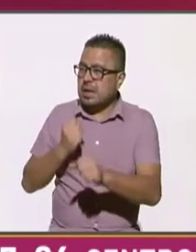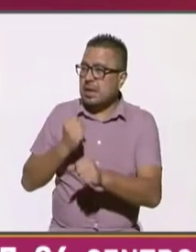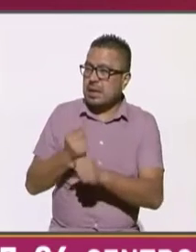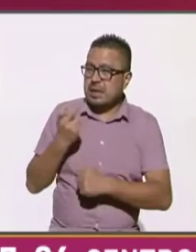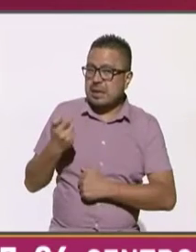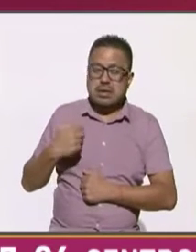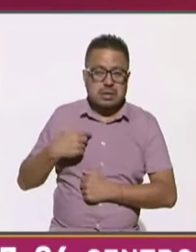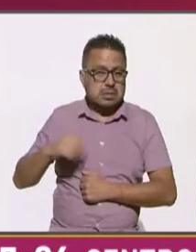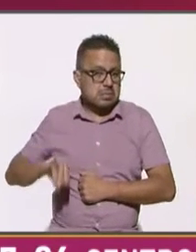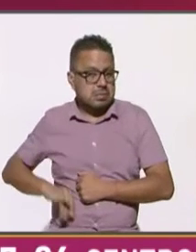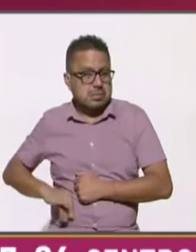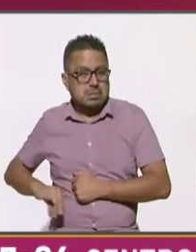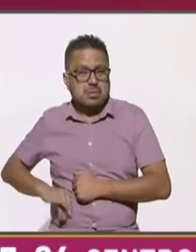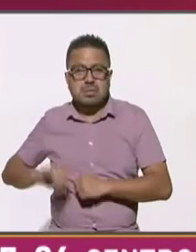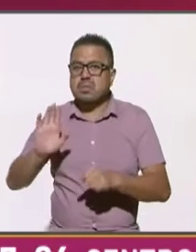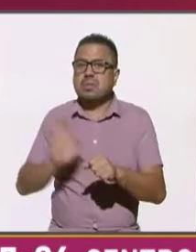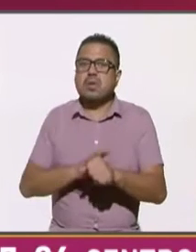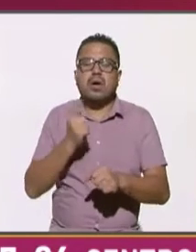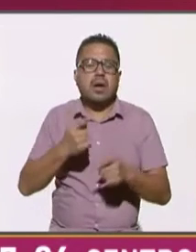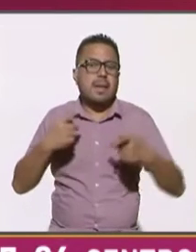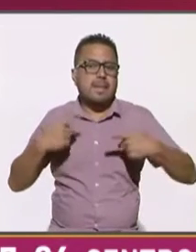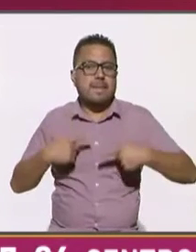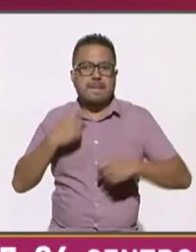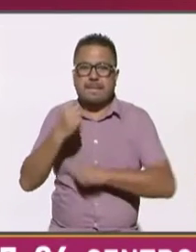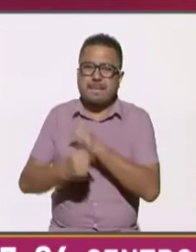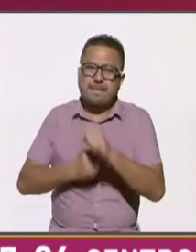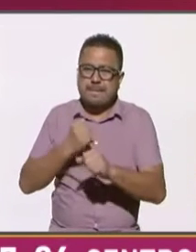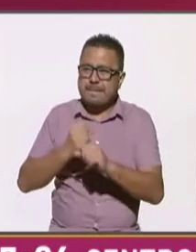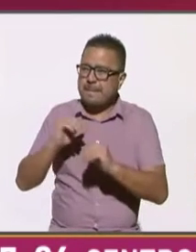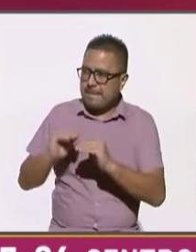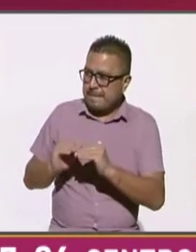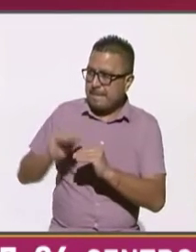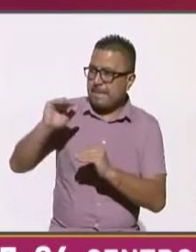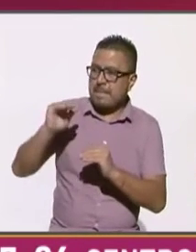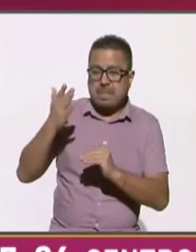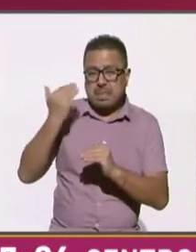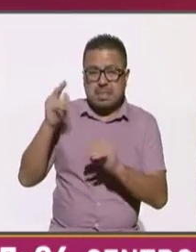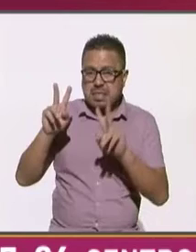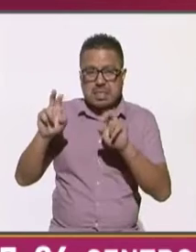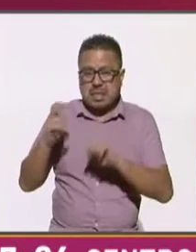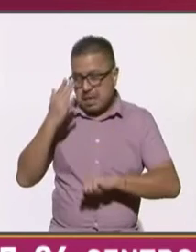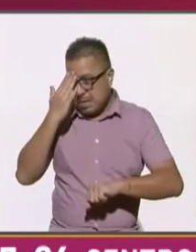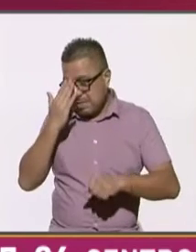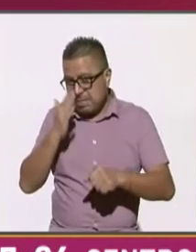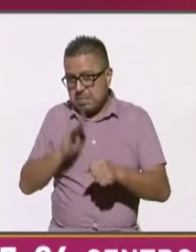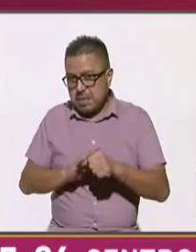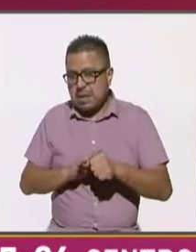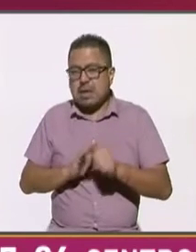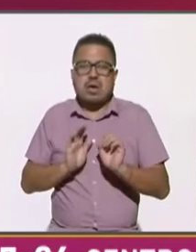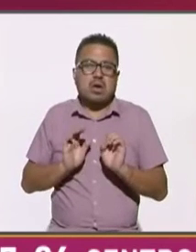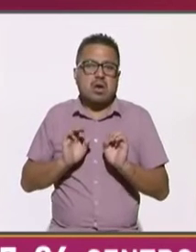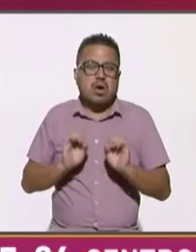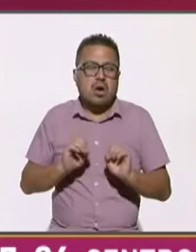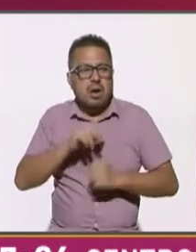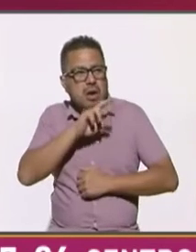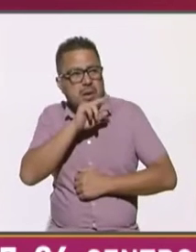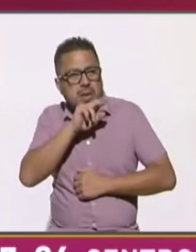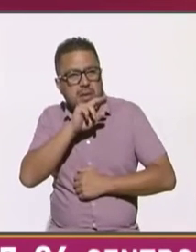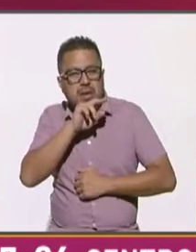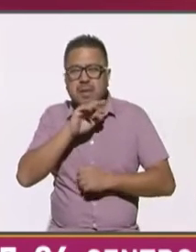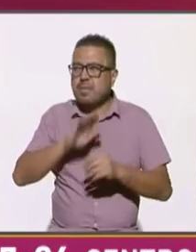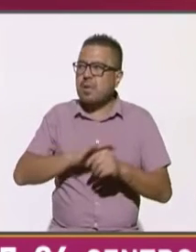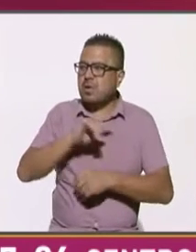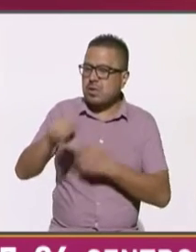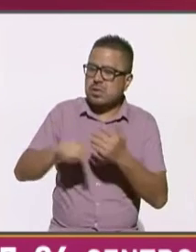interesante lupita porque es la gente de mayor edad no sé si por un tema de memoria recordación preocupación para centros